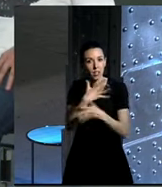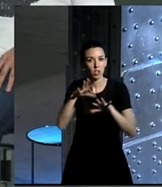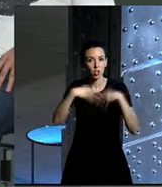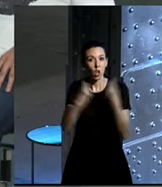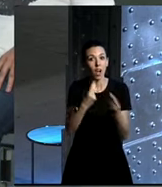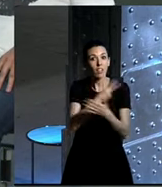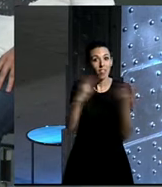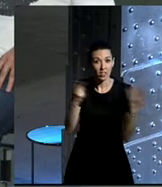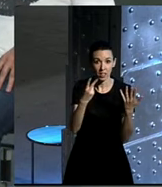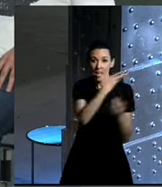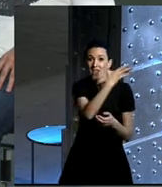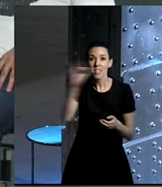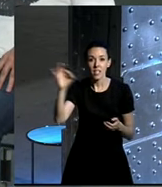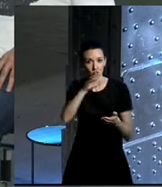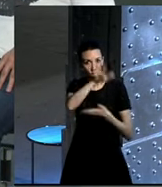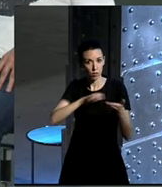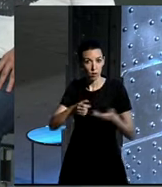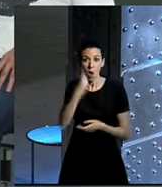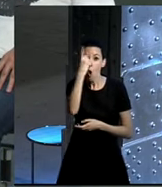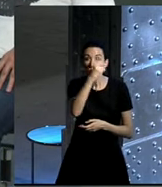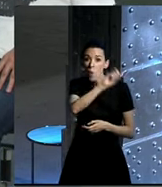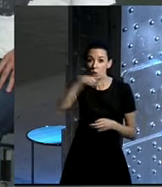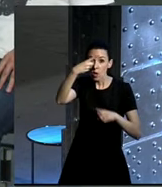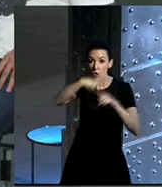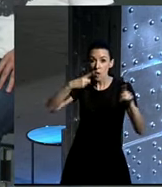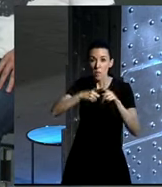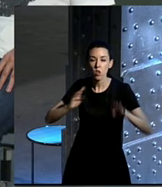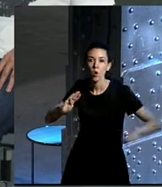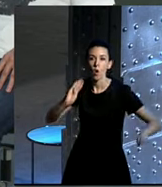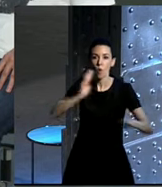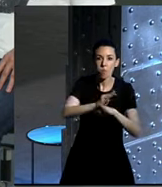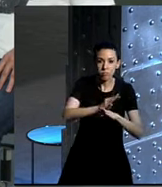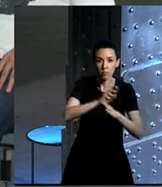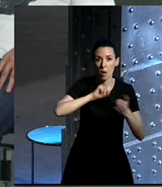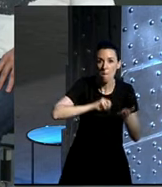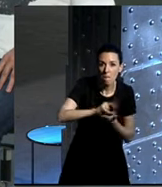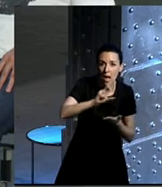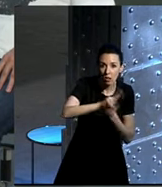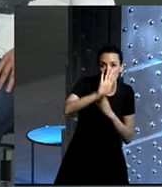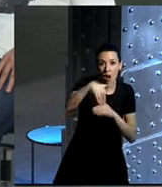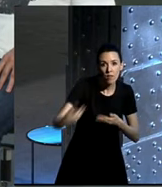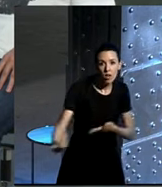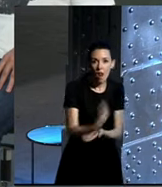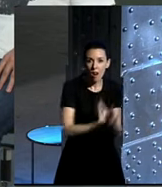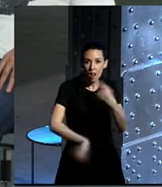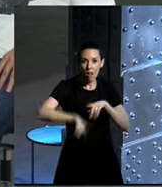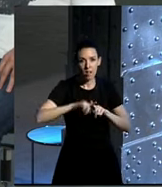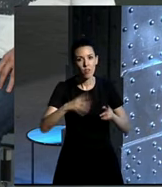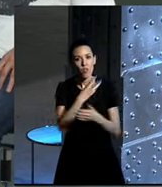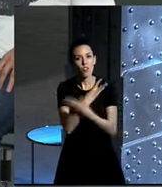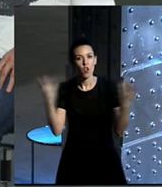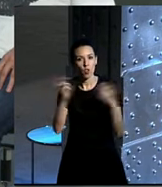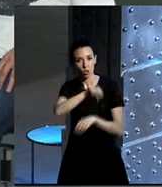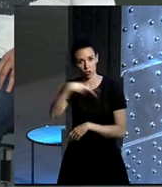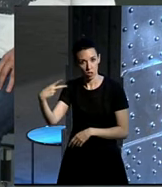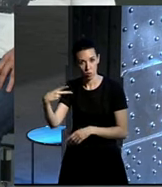500 informes, por cada euro y medio invertido en infraestructura ciclista y peatonal, lo que se obtiene de vuelta son 18 euros.